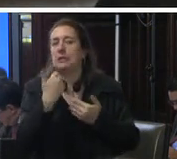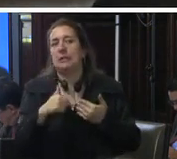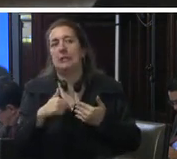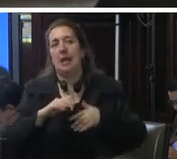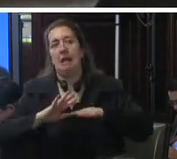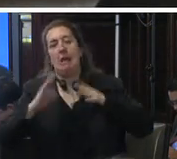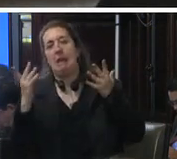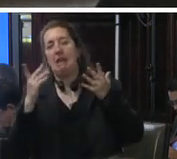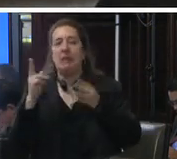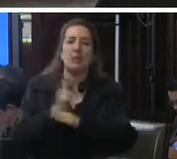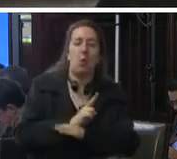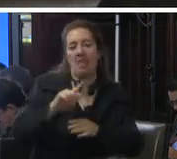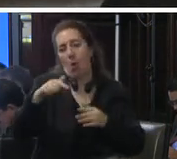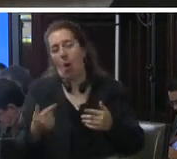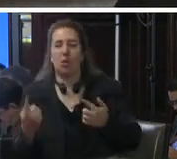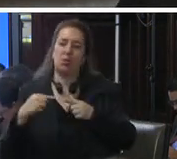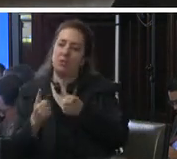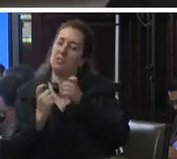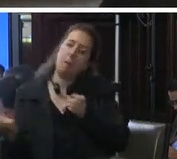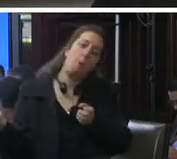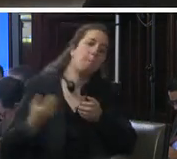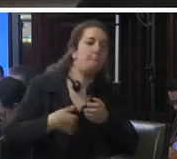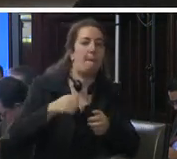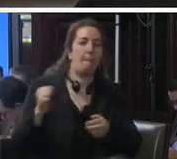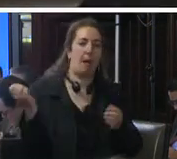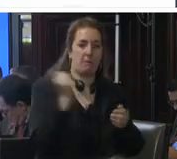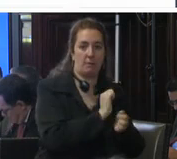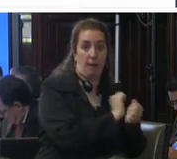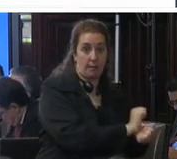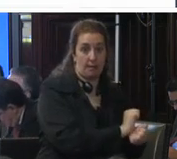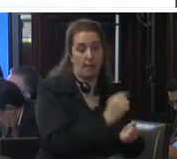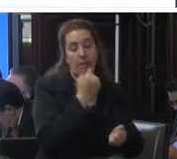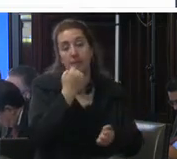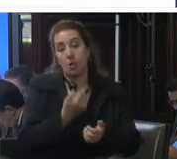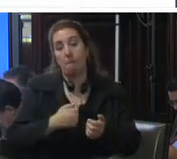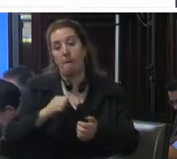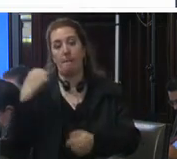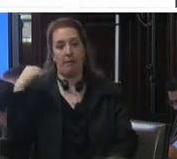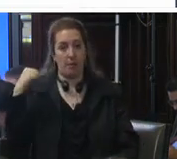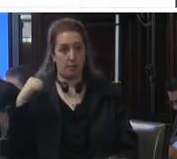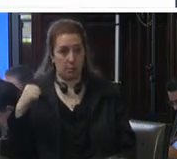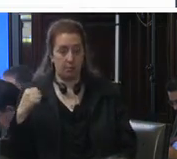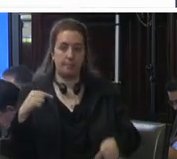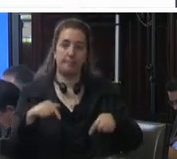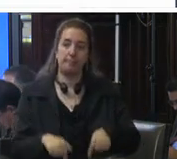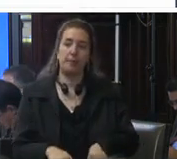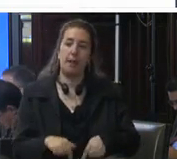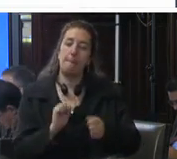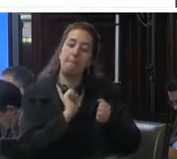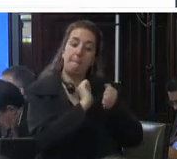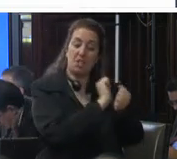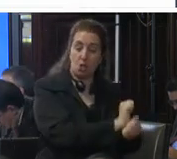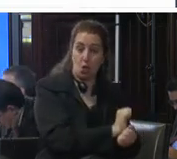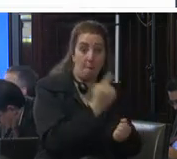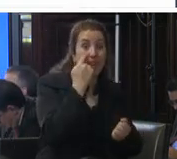preventiva en una medida punitiva apartando la de su carácter procesal la prisión preventiva oficiosa es contraria un